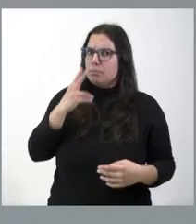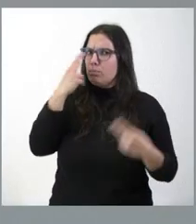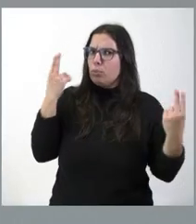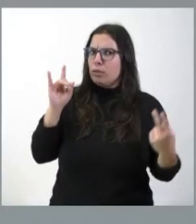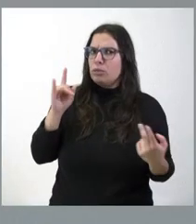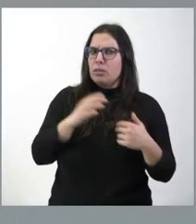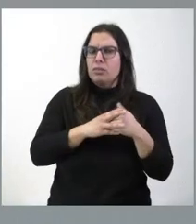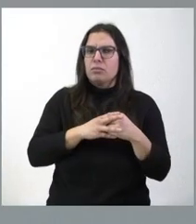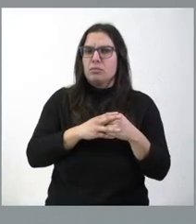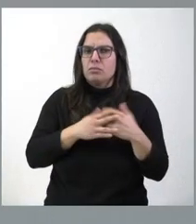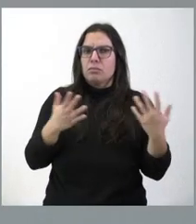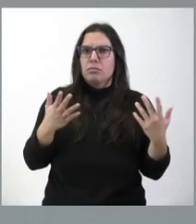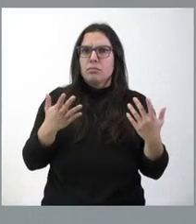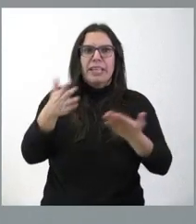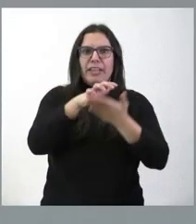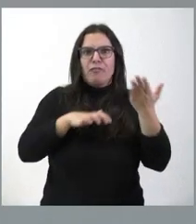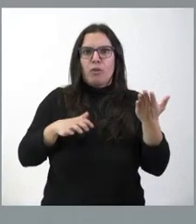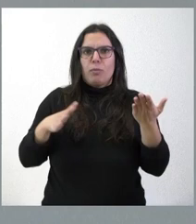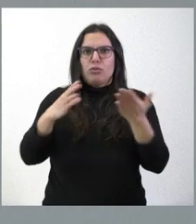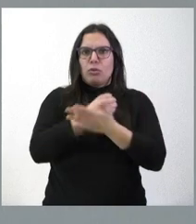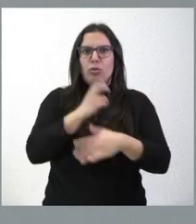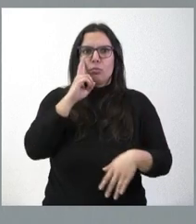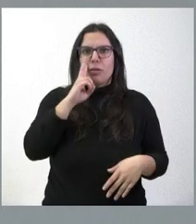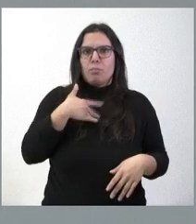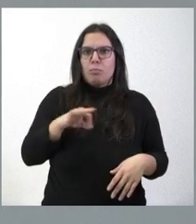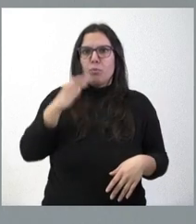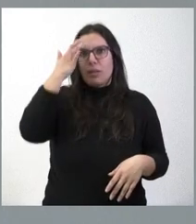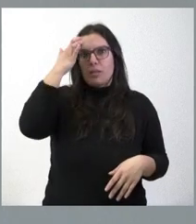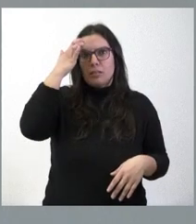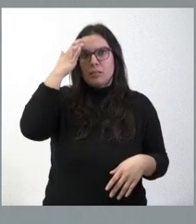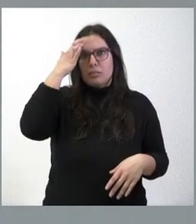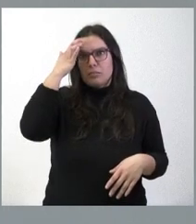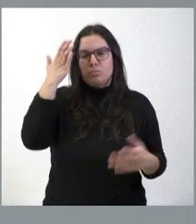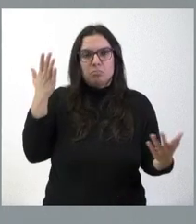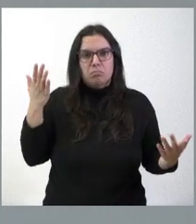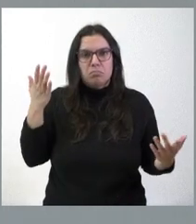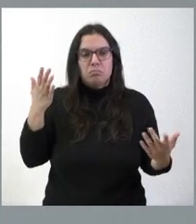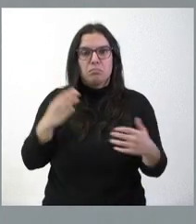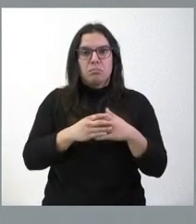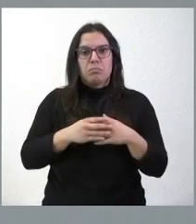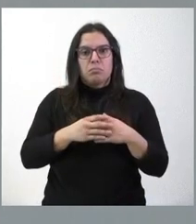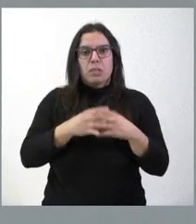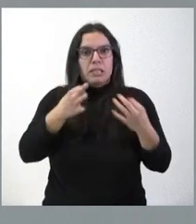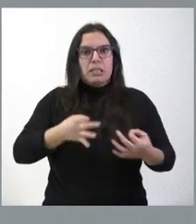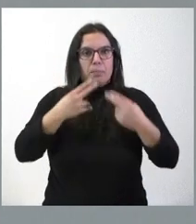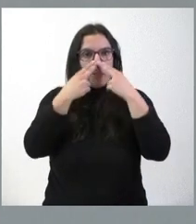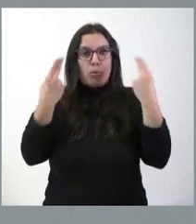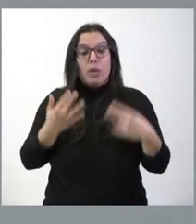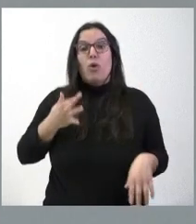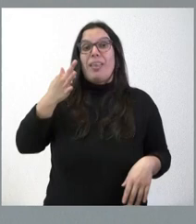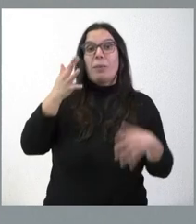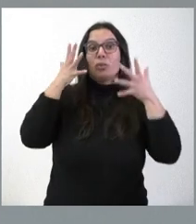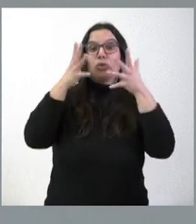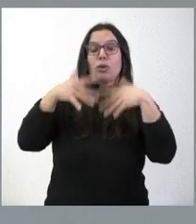Además, se publicaron y todos nuestros informes están disponibles para todos ustedes. Creo que eso lo hicimos llegar. Siempre hicimos público y, además, el Consejo de Gobierno